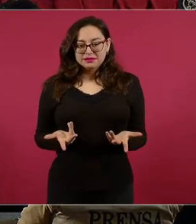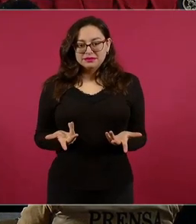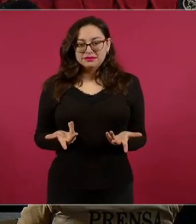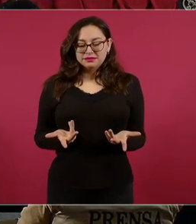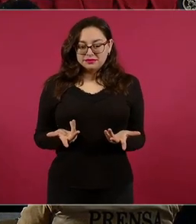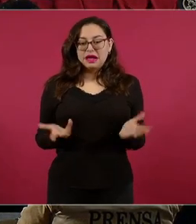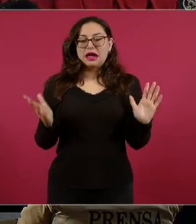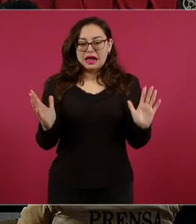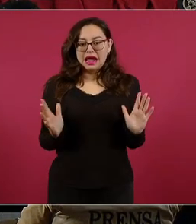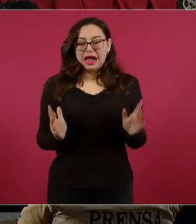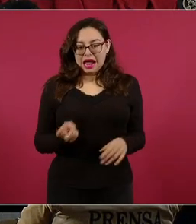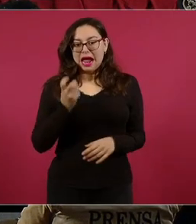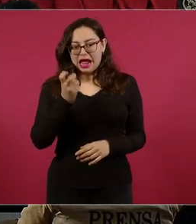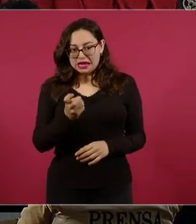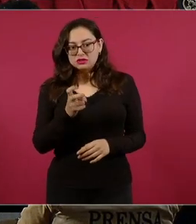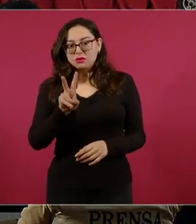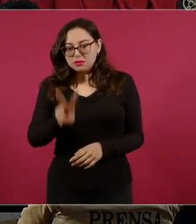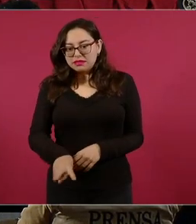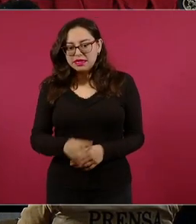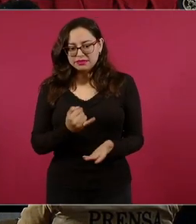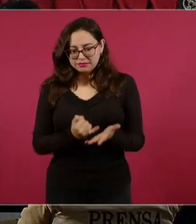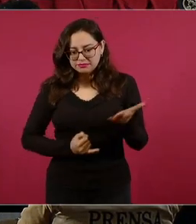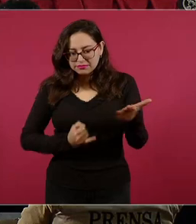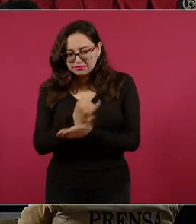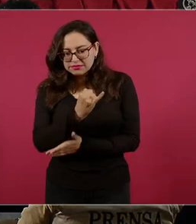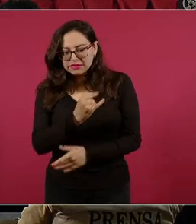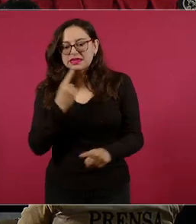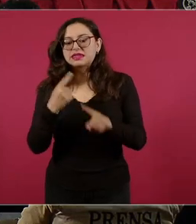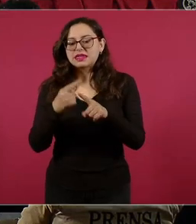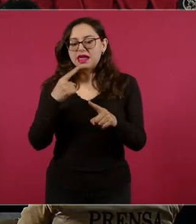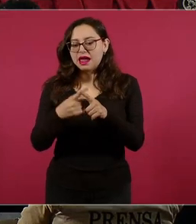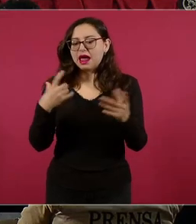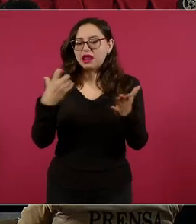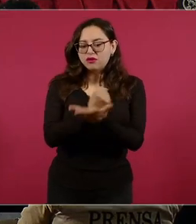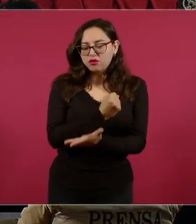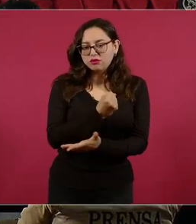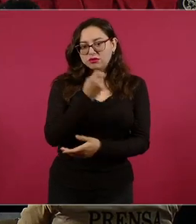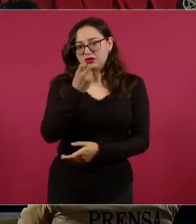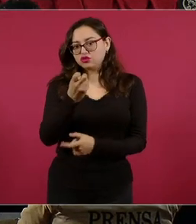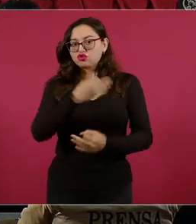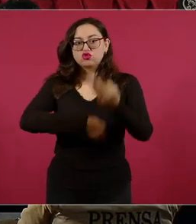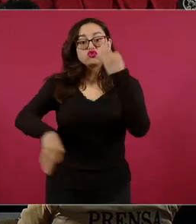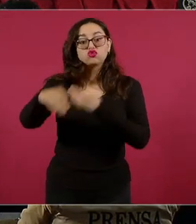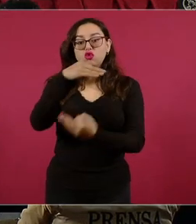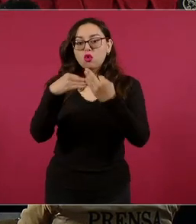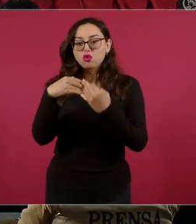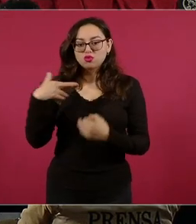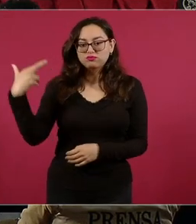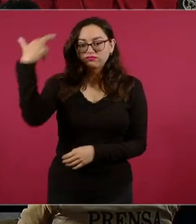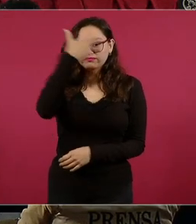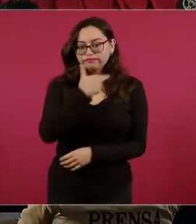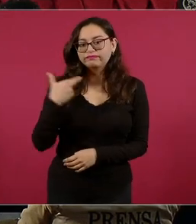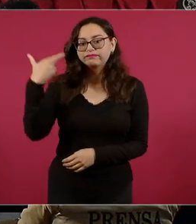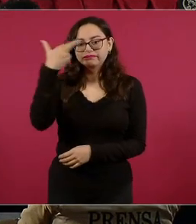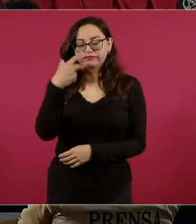poder decidir en definitiva, pero sí